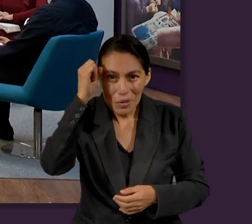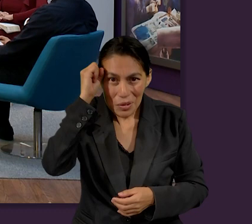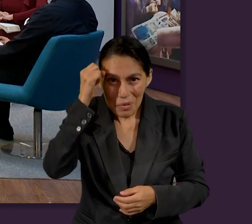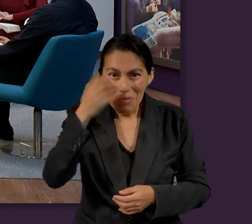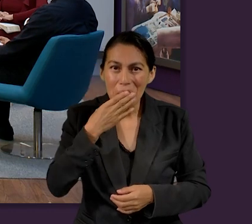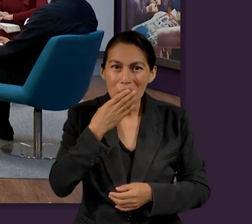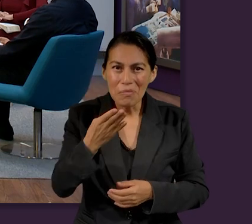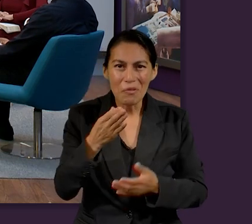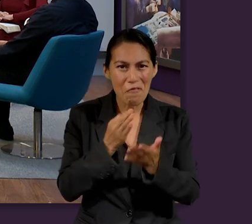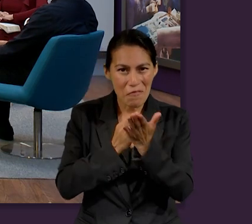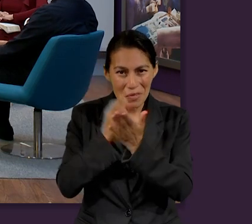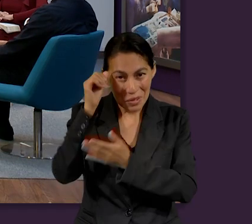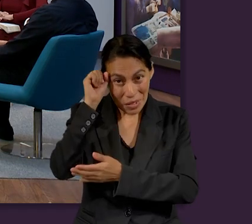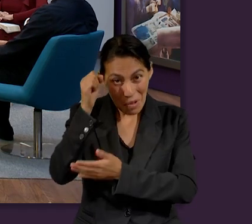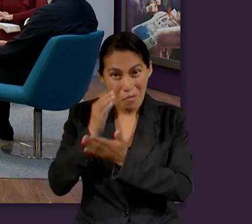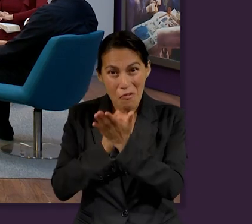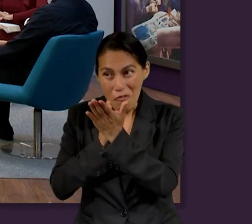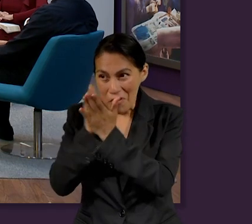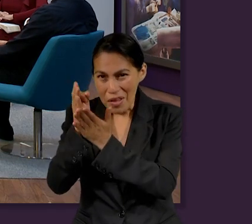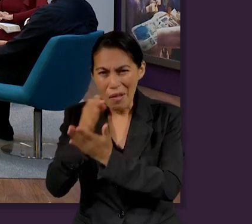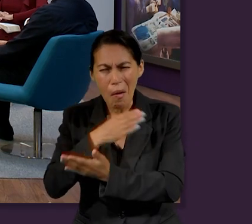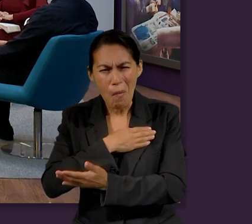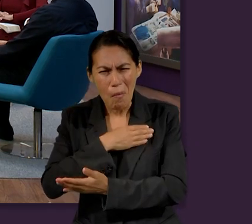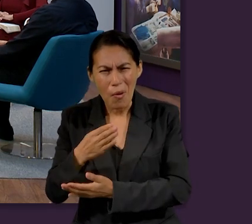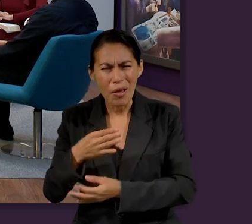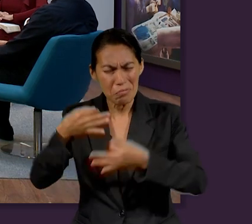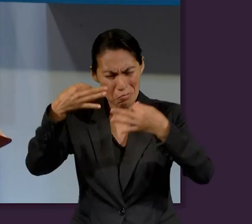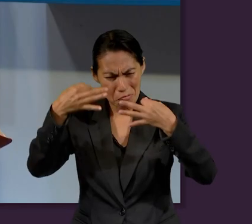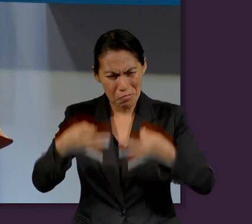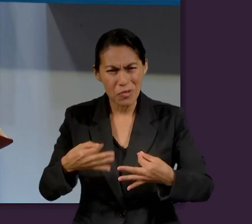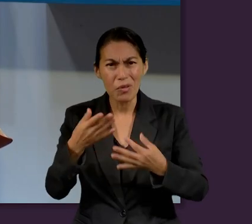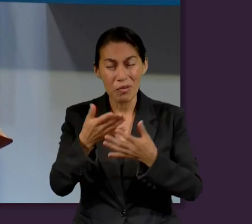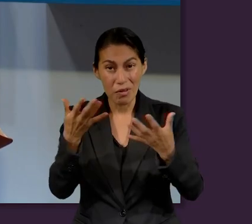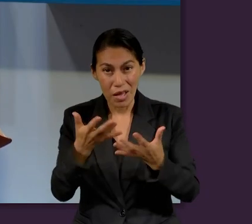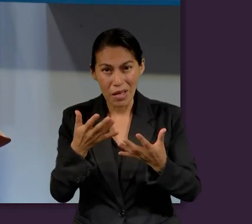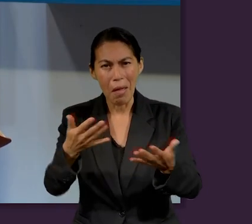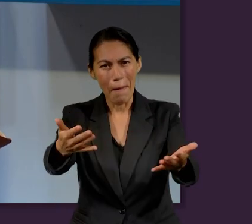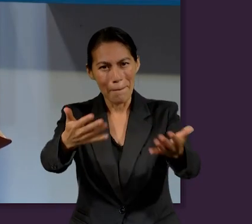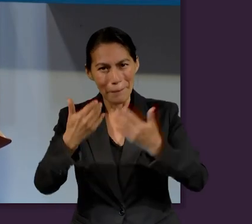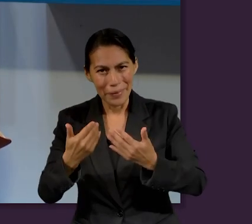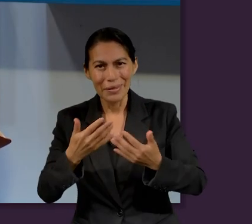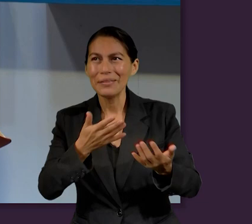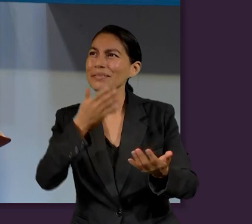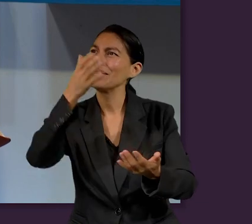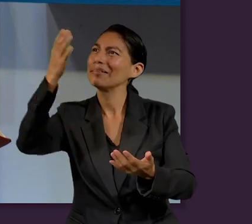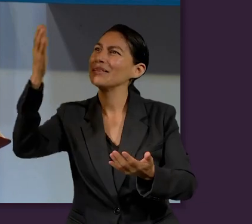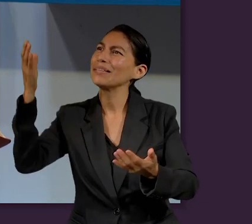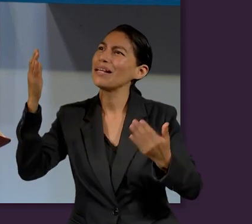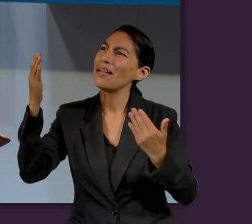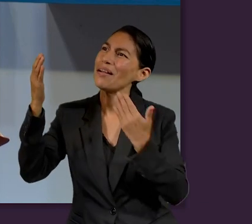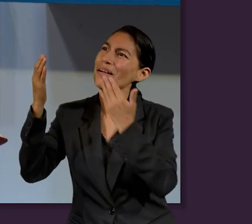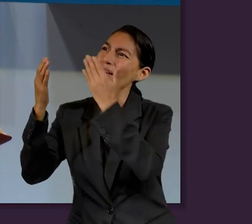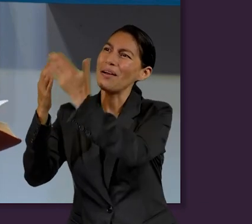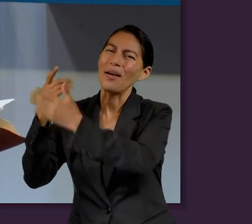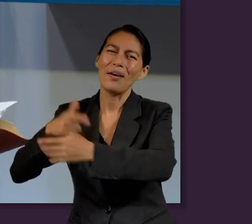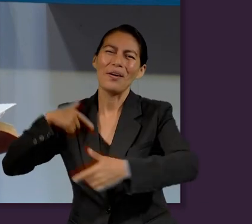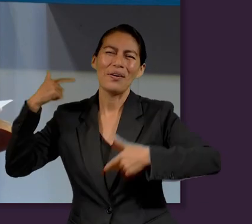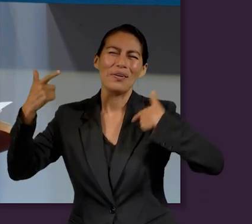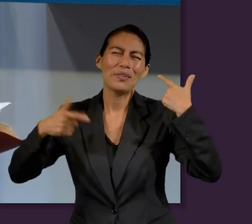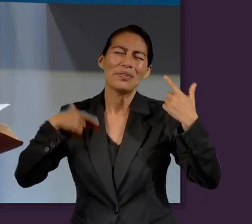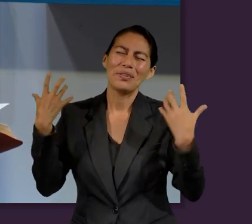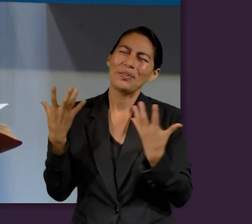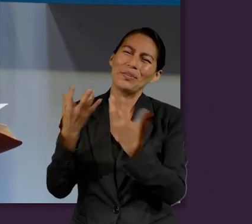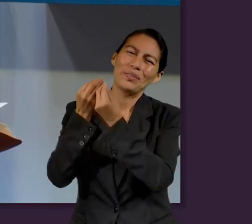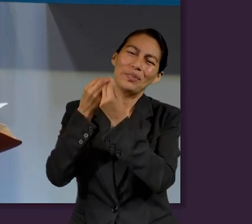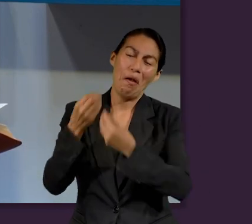poco fuiste fiel, en lo mucho te pondré. Creo que ese es el anhelo de nuestra vida y por supuesto todas las promesas que el Señor,